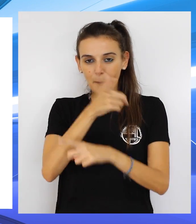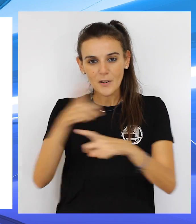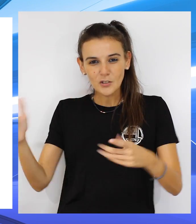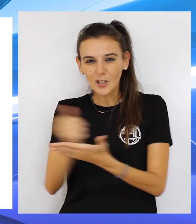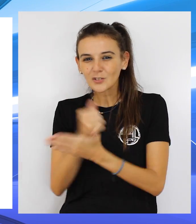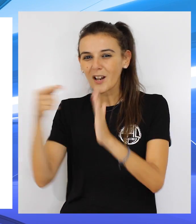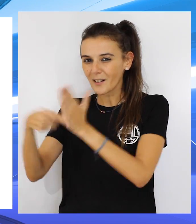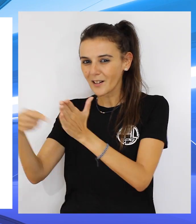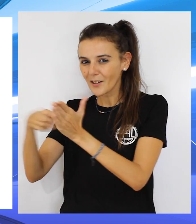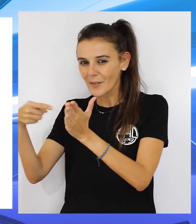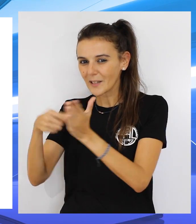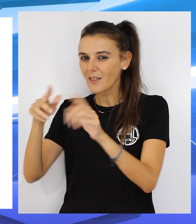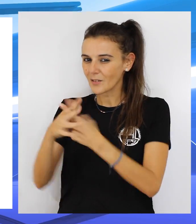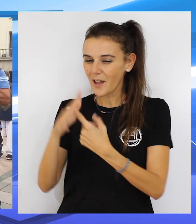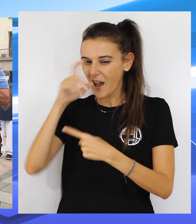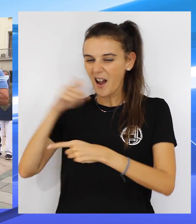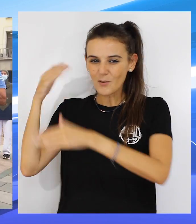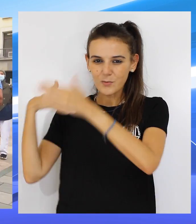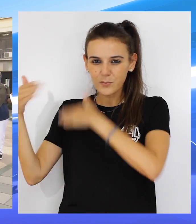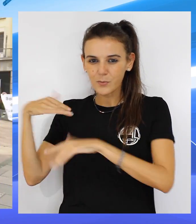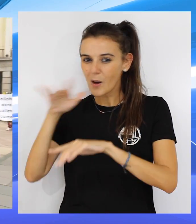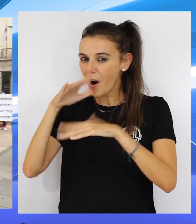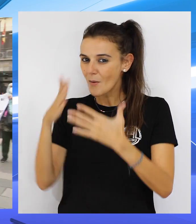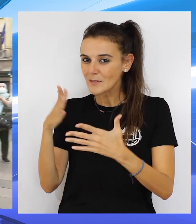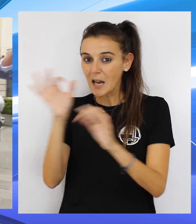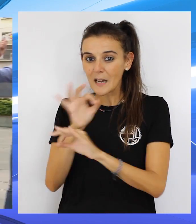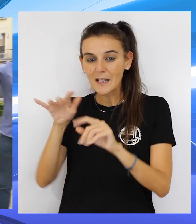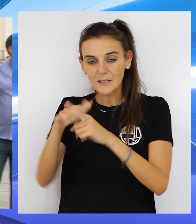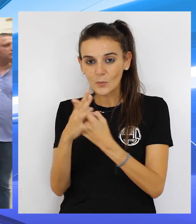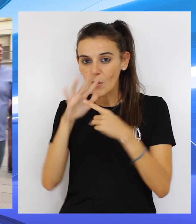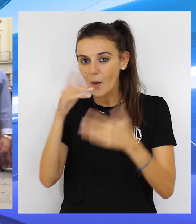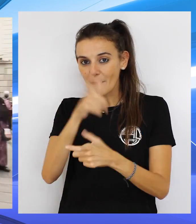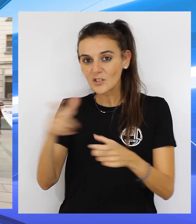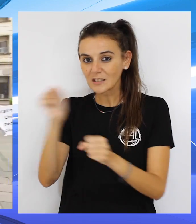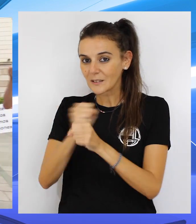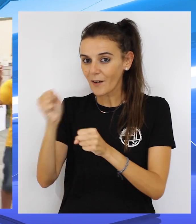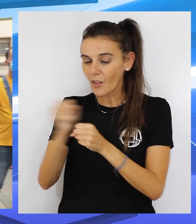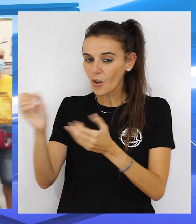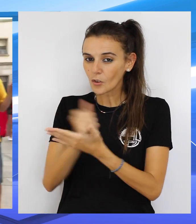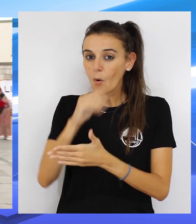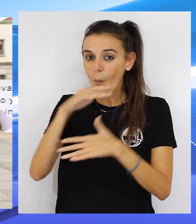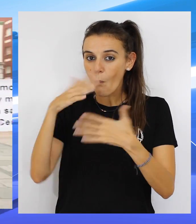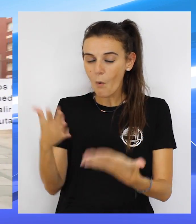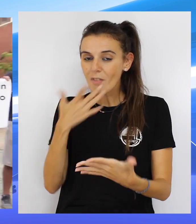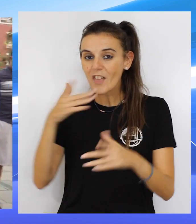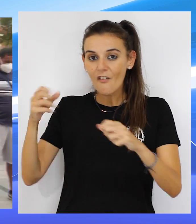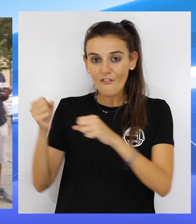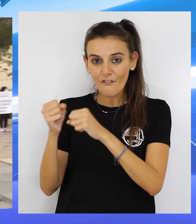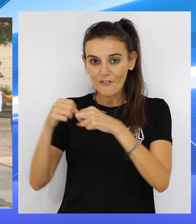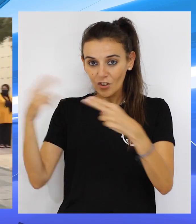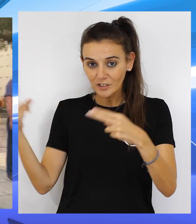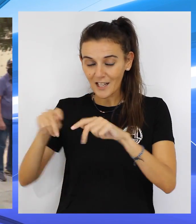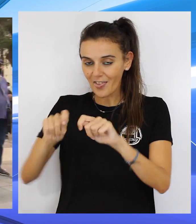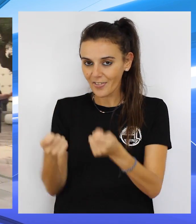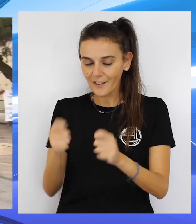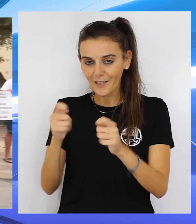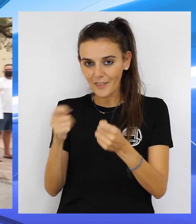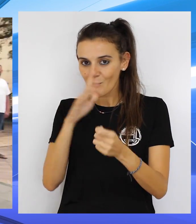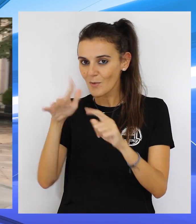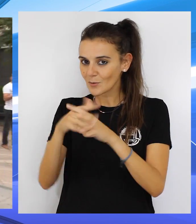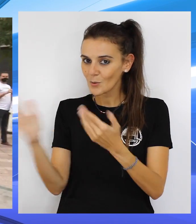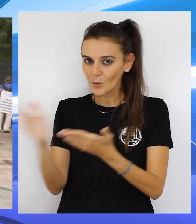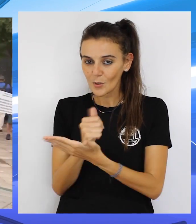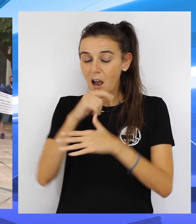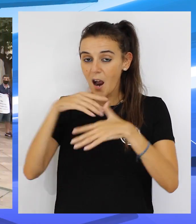están teniendo sus reivindicaciones en los últimos tiempos. No se puede obviar que la situación de estos trabajadores viene sobrevenida del cierre de la frontera por parte de Marruecos.